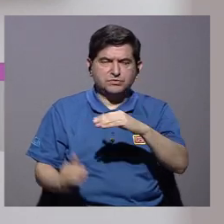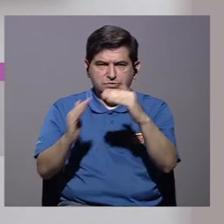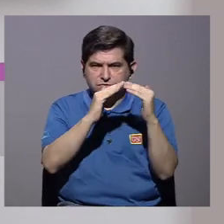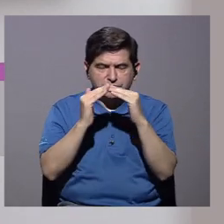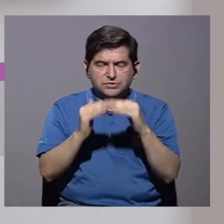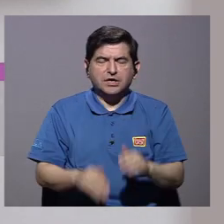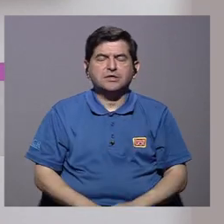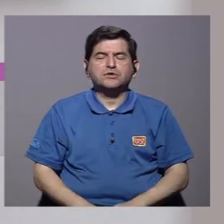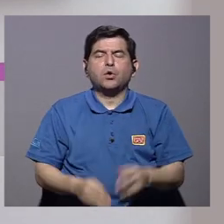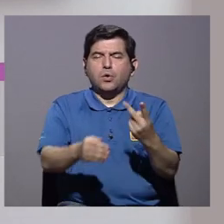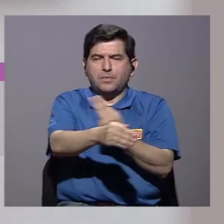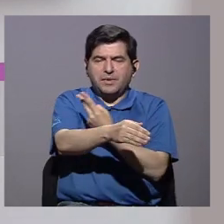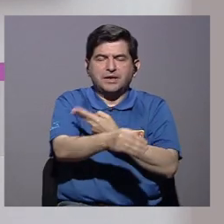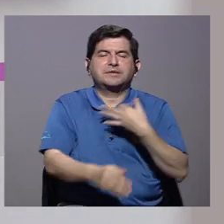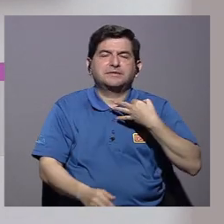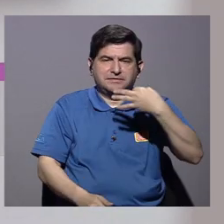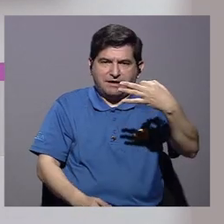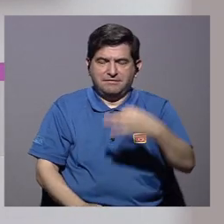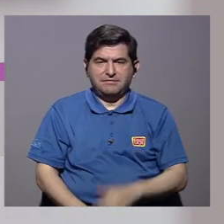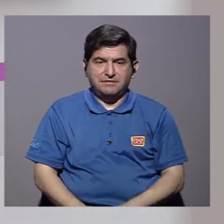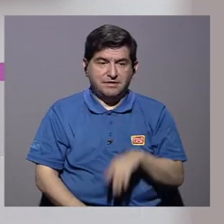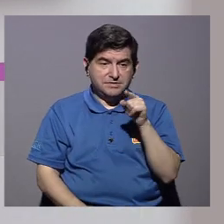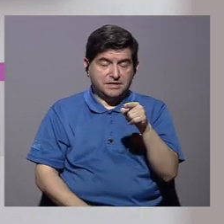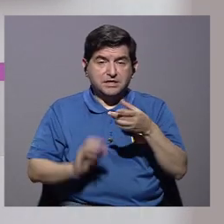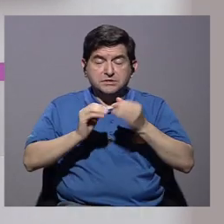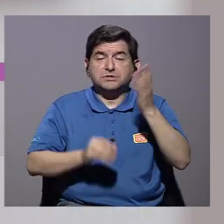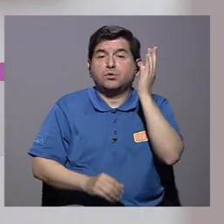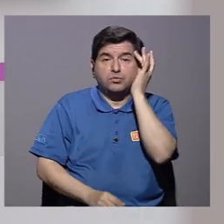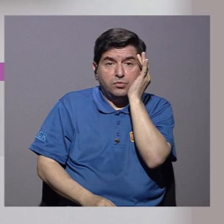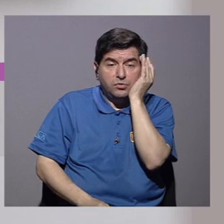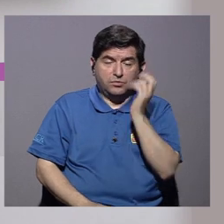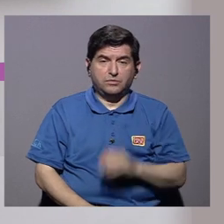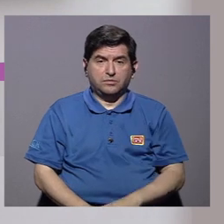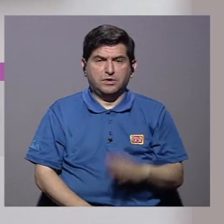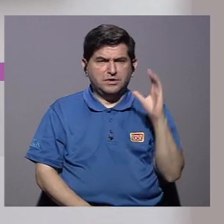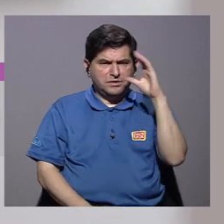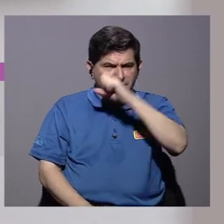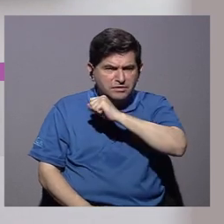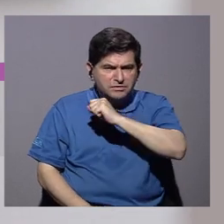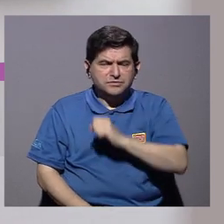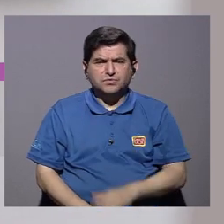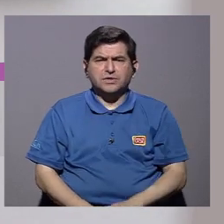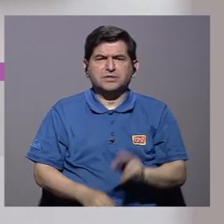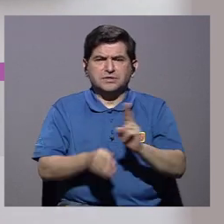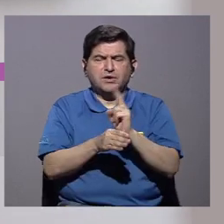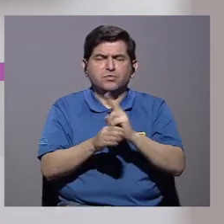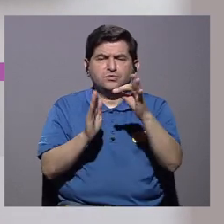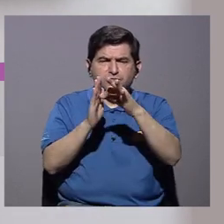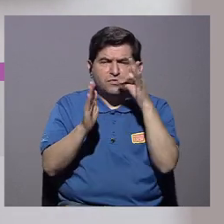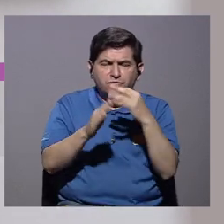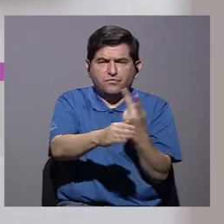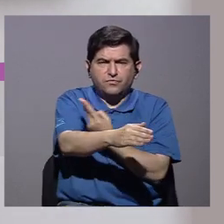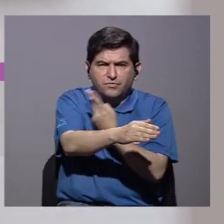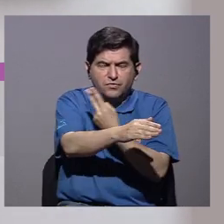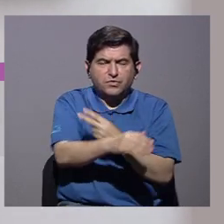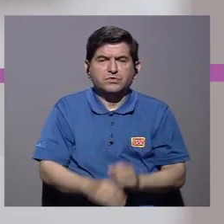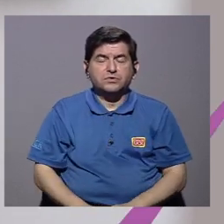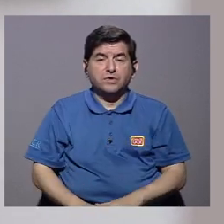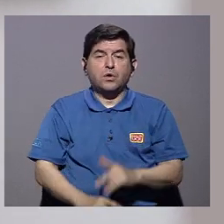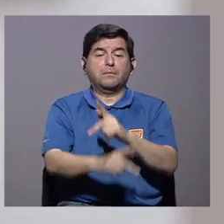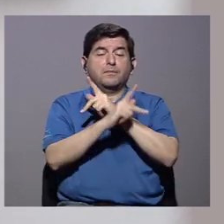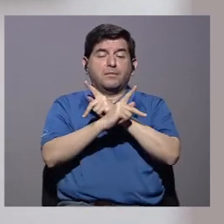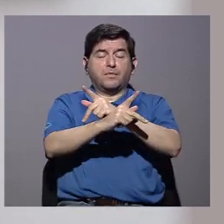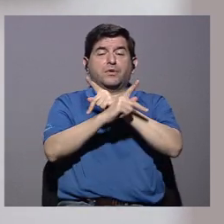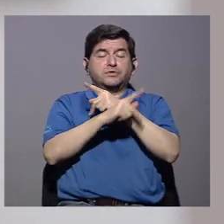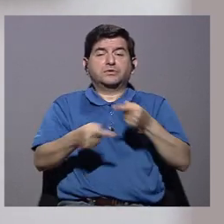Y aproximadamente un 43% de la población consume vegetales a diario. Este dato es preocupante porque se ha visto